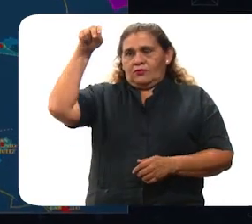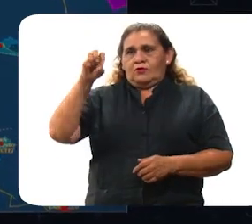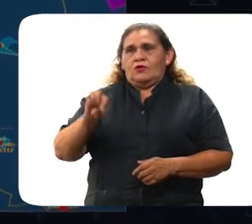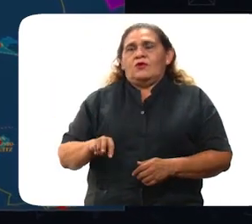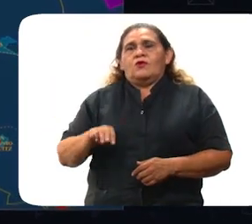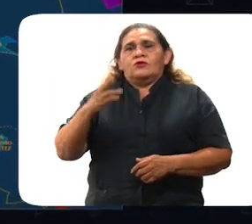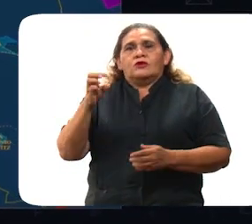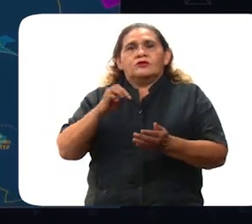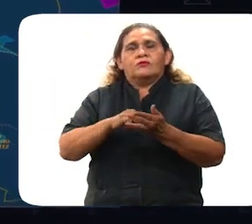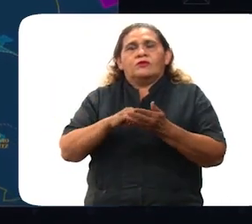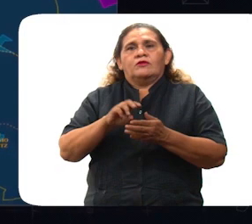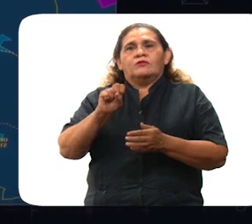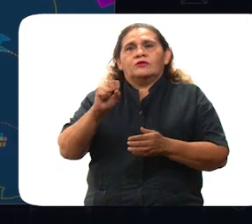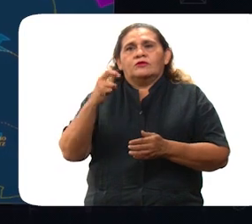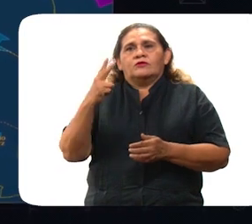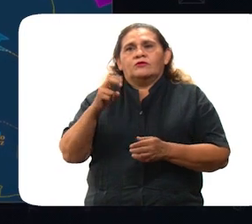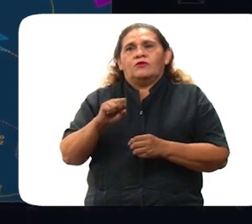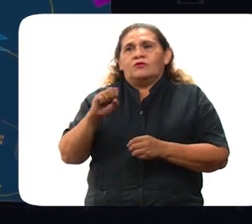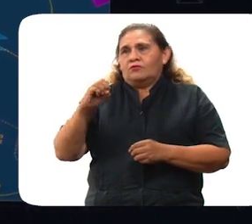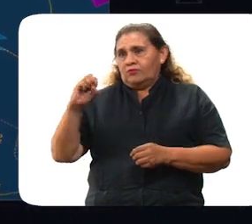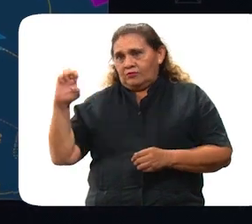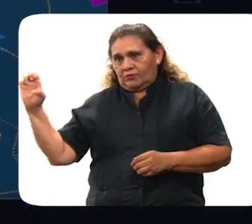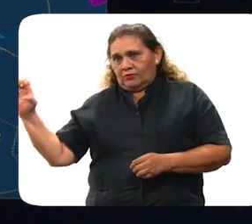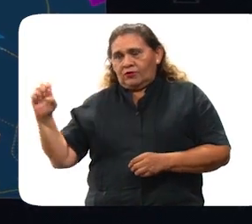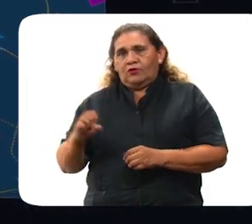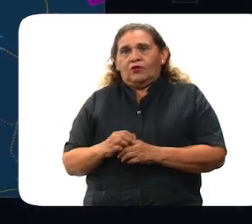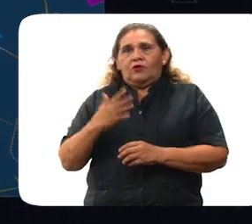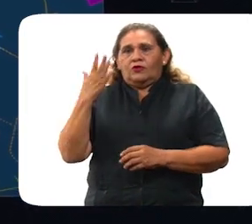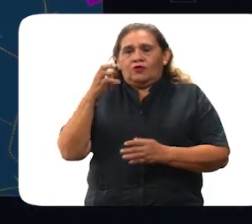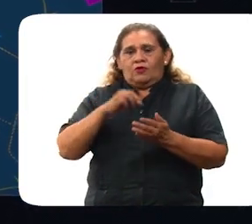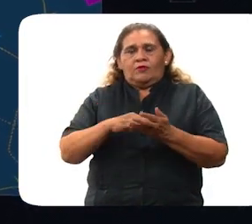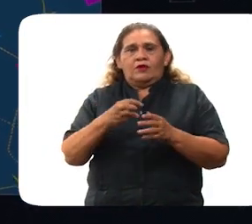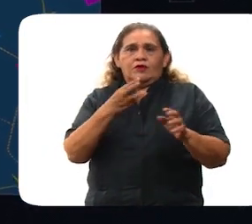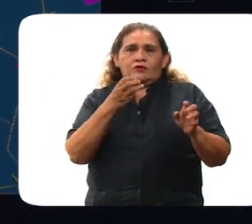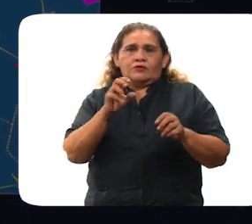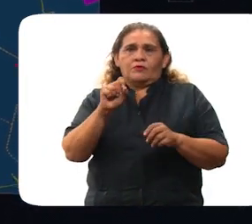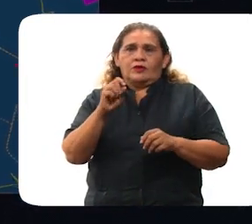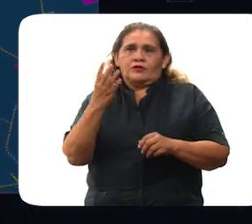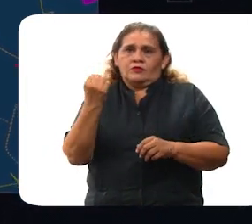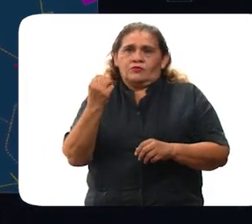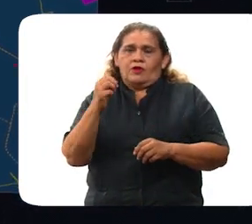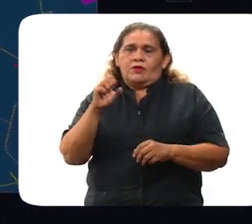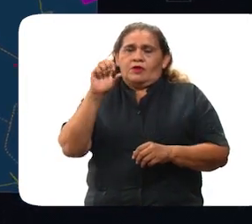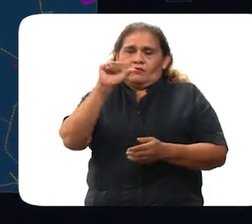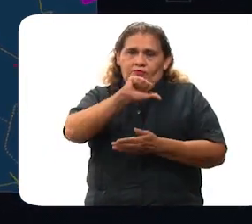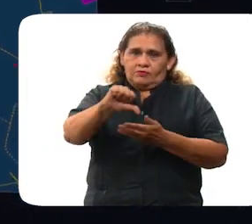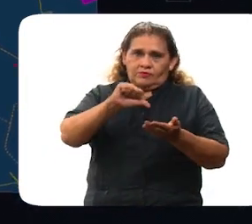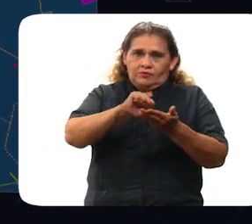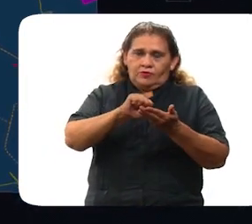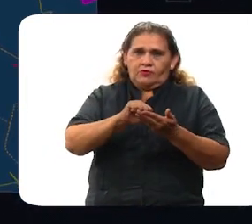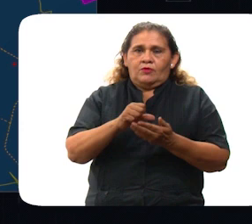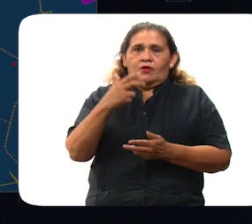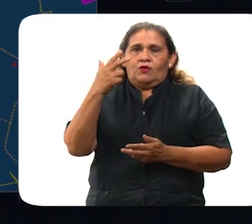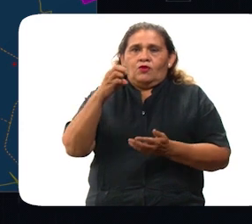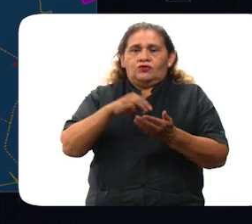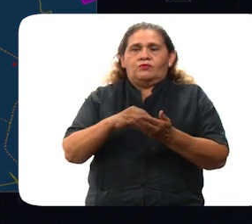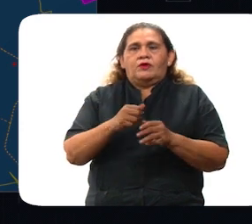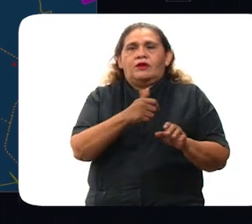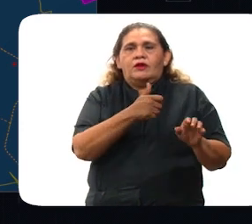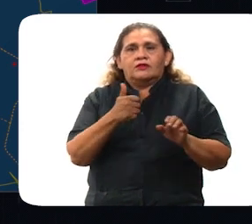13,362 en la zona oriente, 5,329 en la zona centro, 8